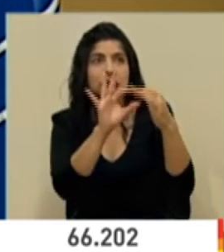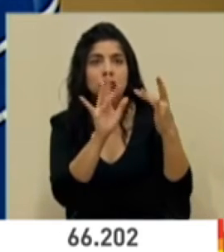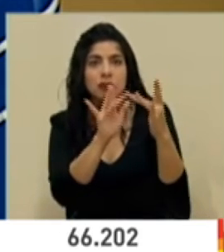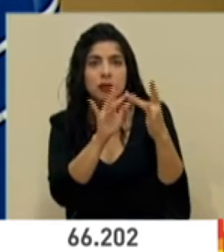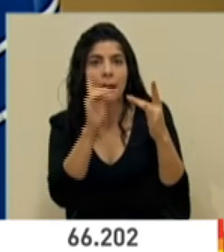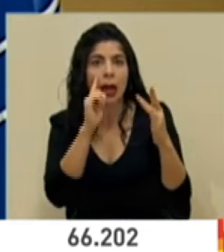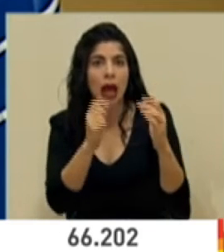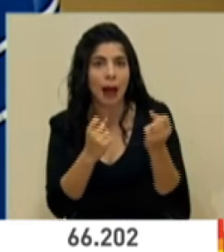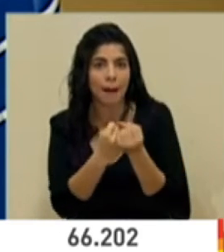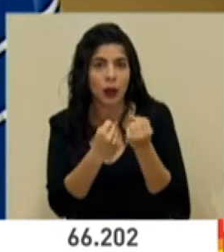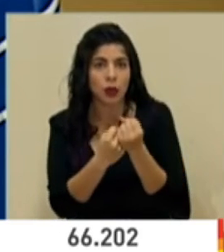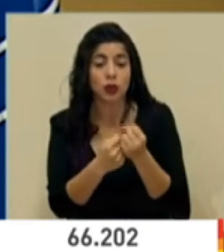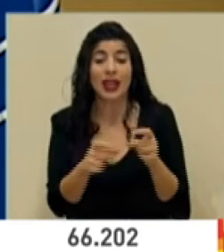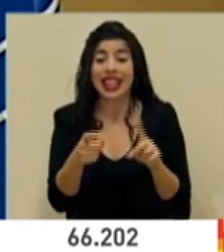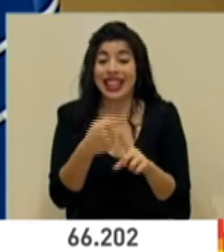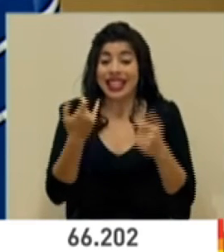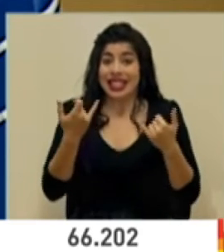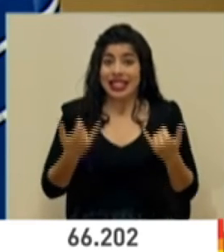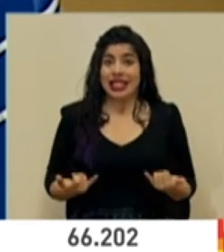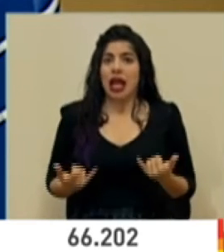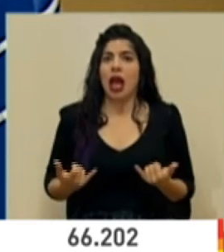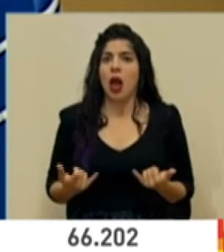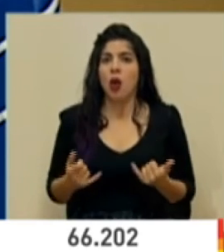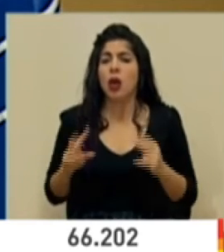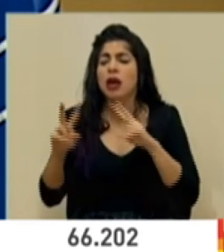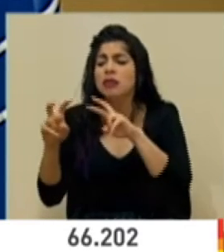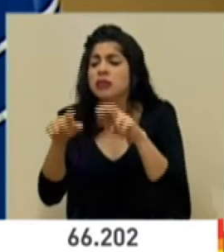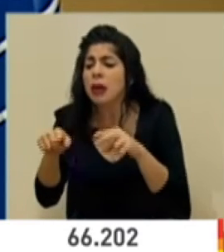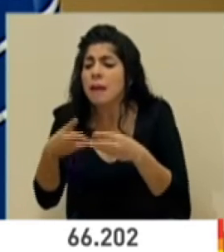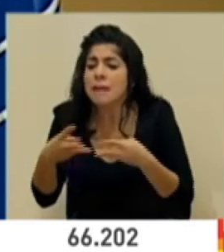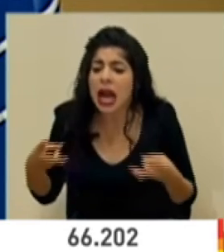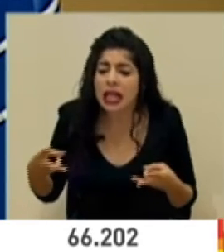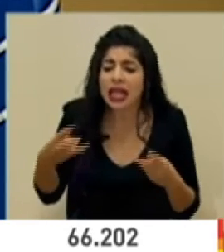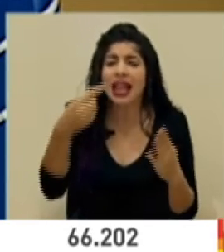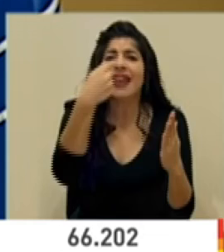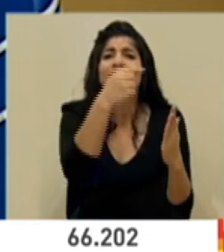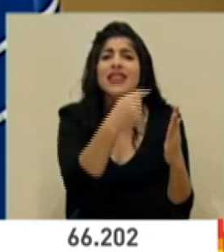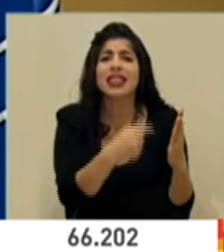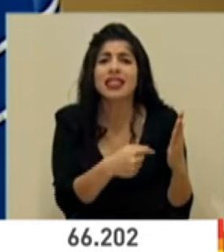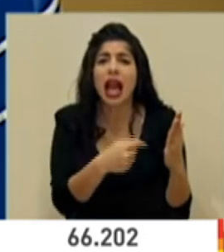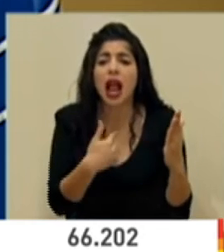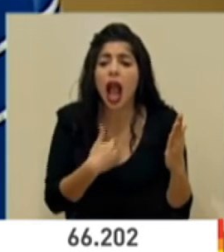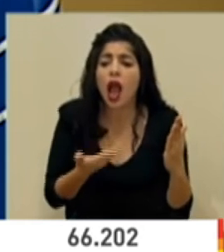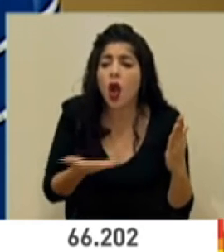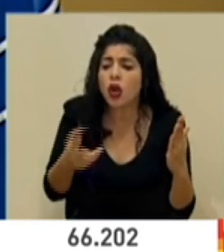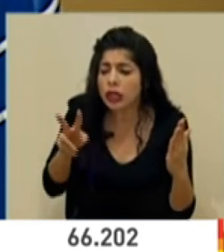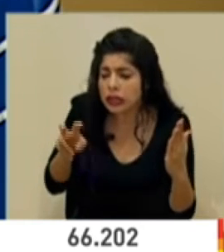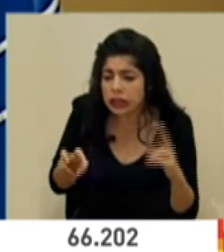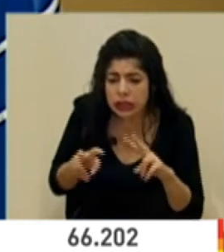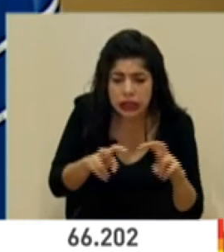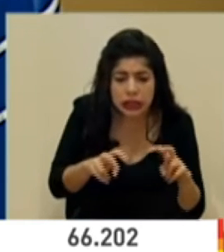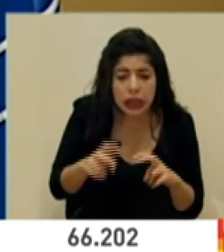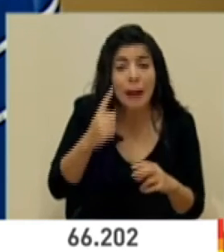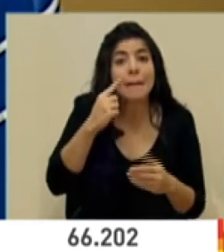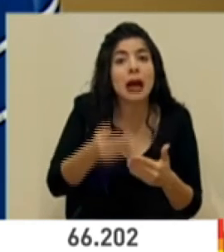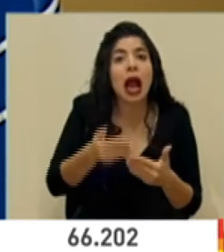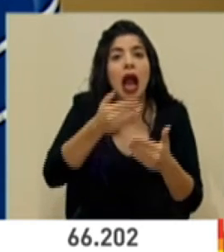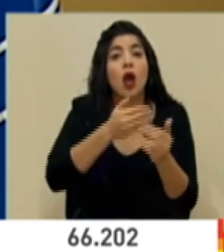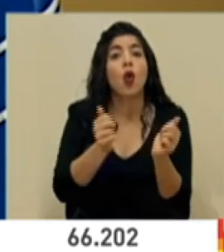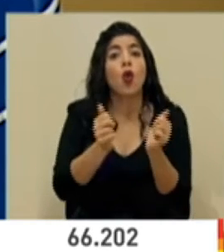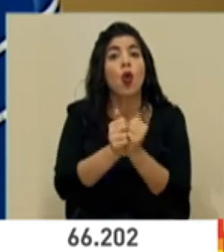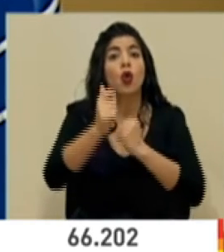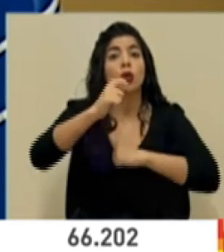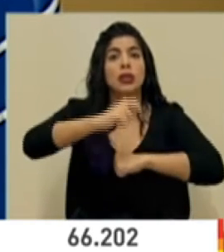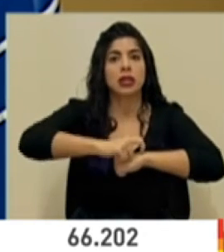supuesto que desde ya se haga la revisión de los suministros, de los inventarios disponibles para que con suficiente antelación